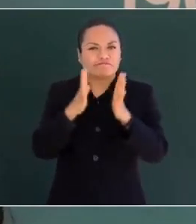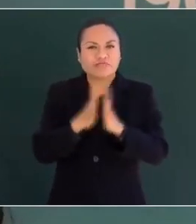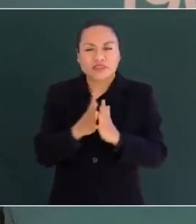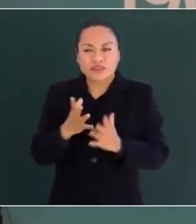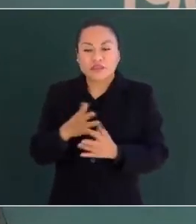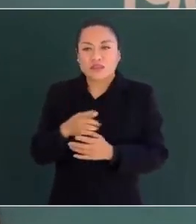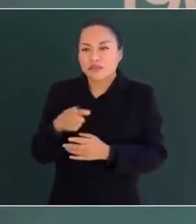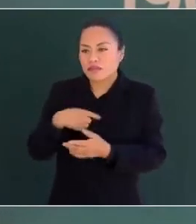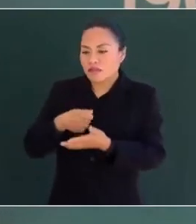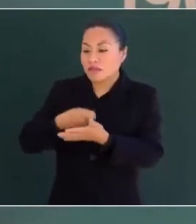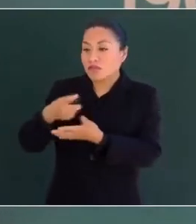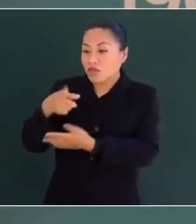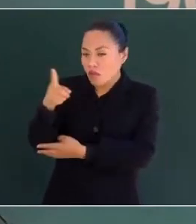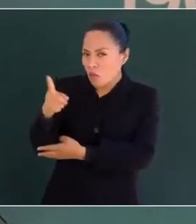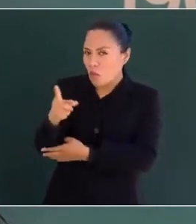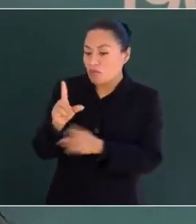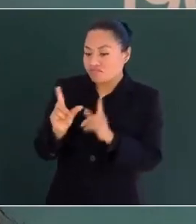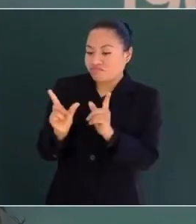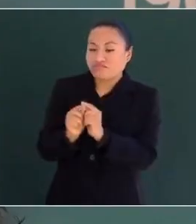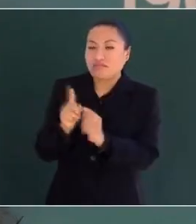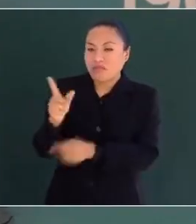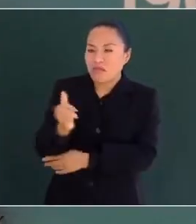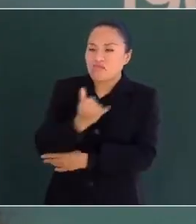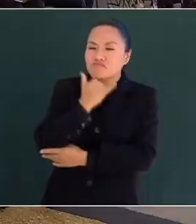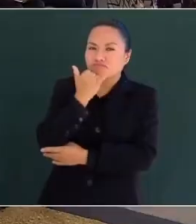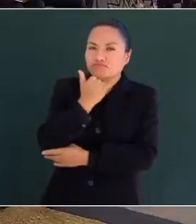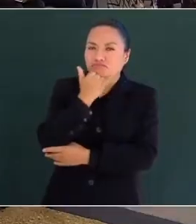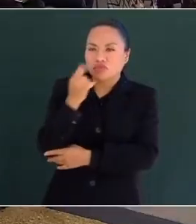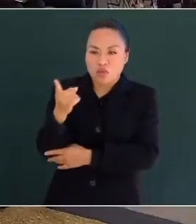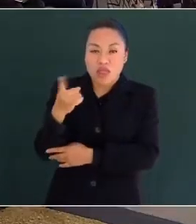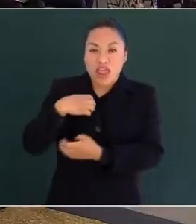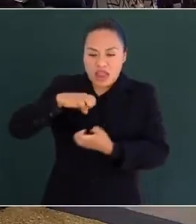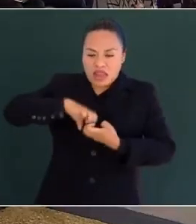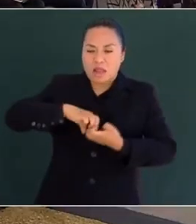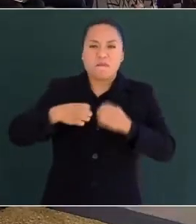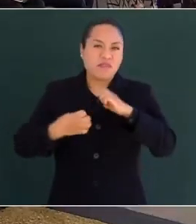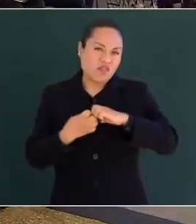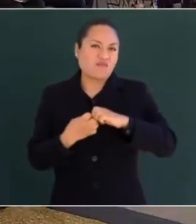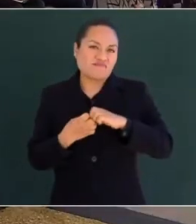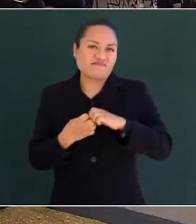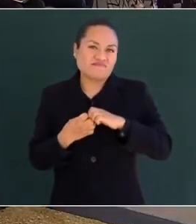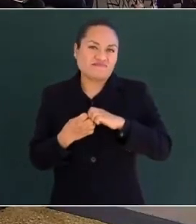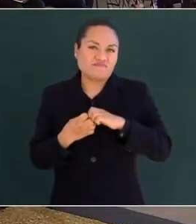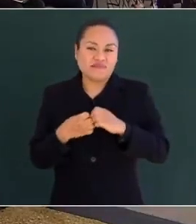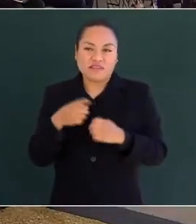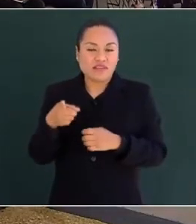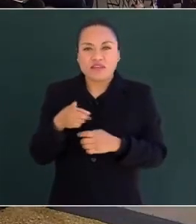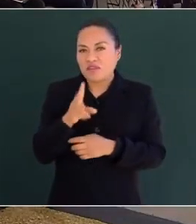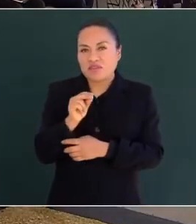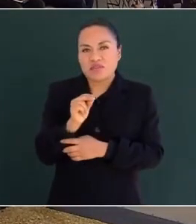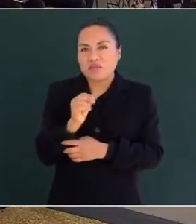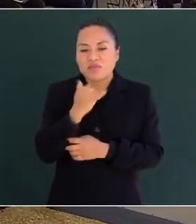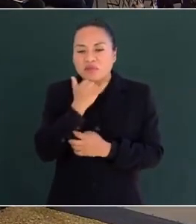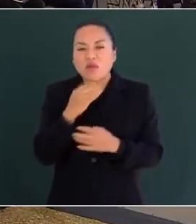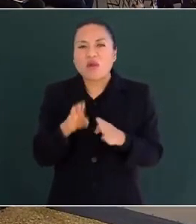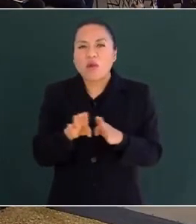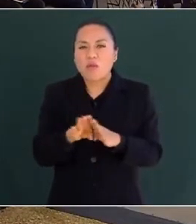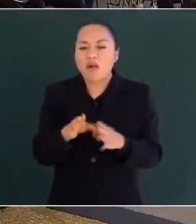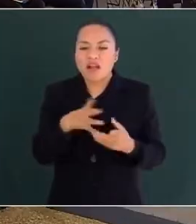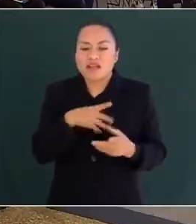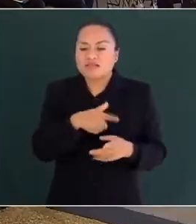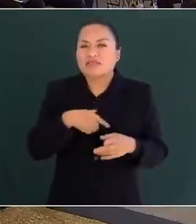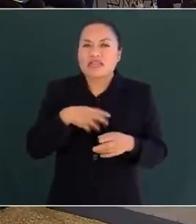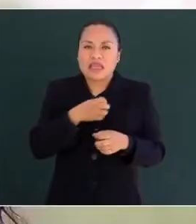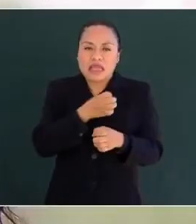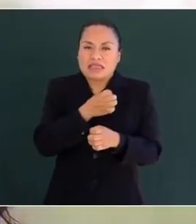con que usted equivocadamente ha sido nuestro enemigo y que no ha perdonado medios para asegurar nuestra